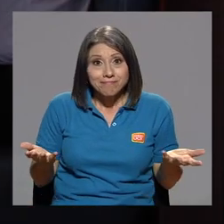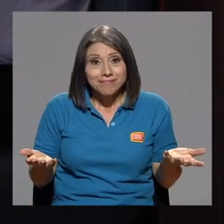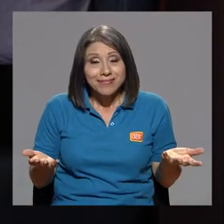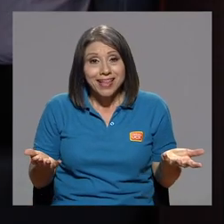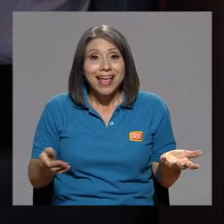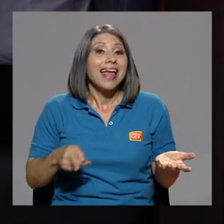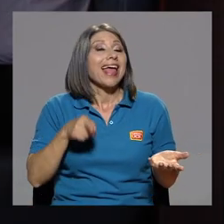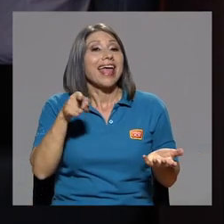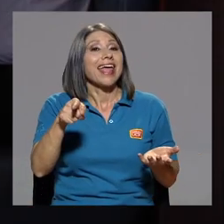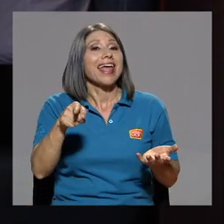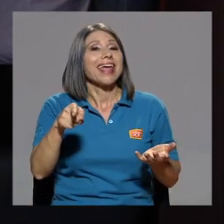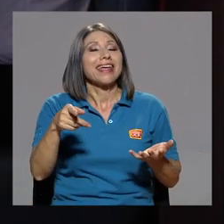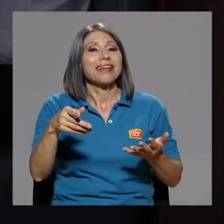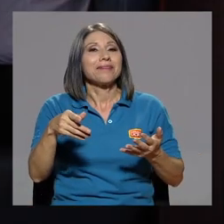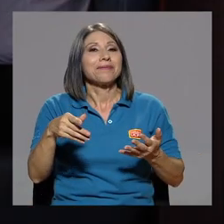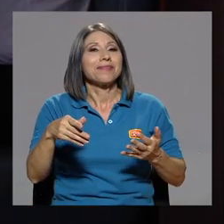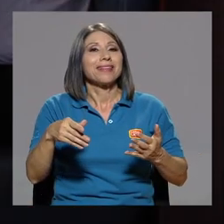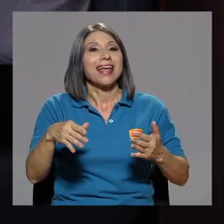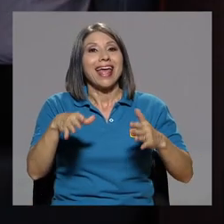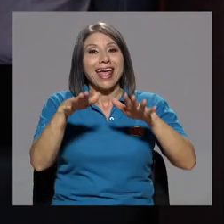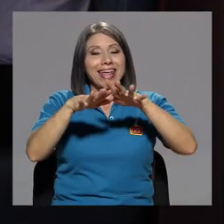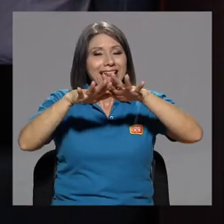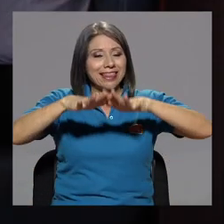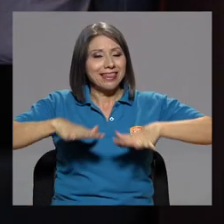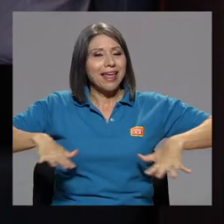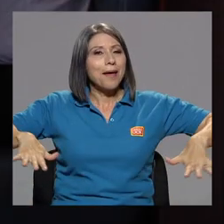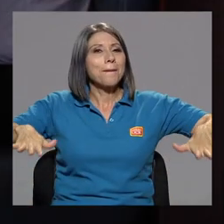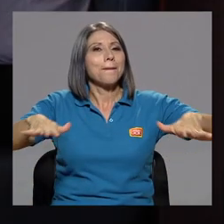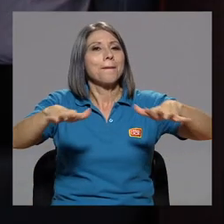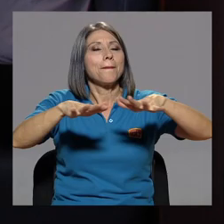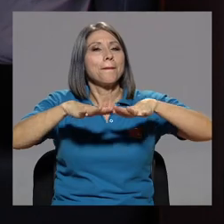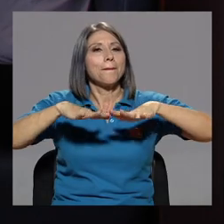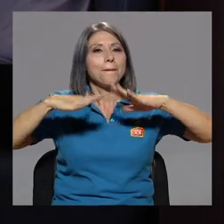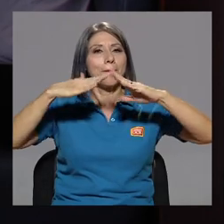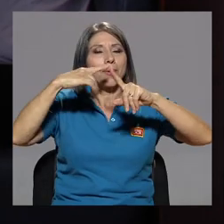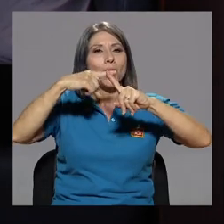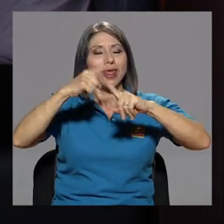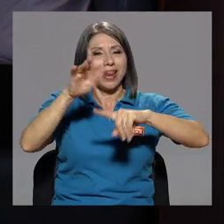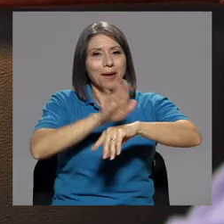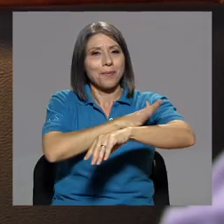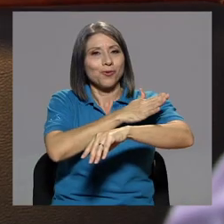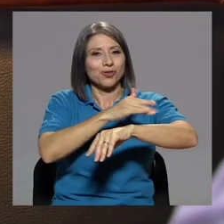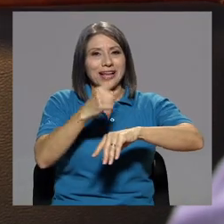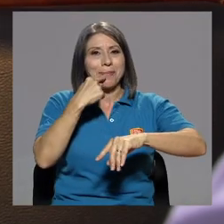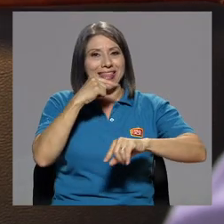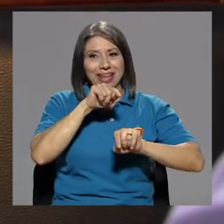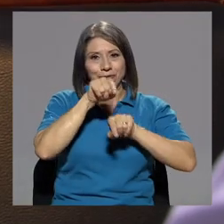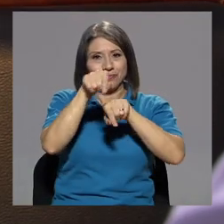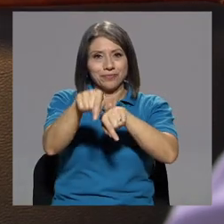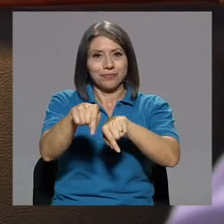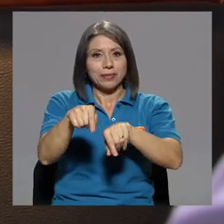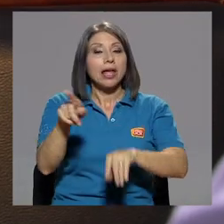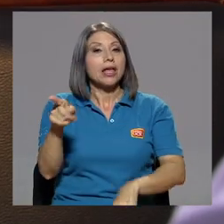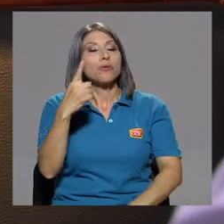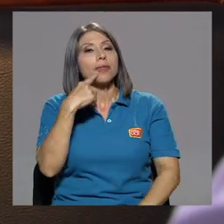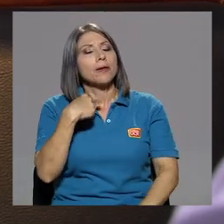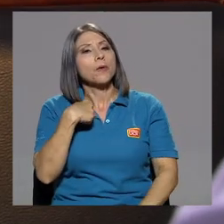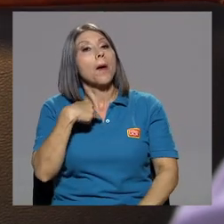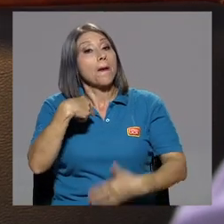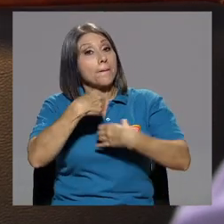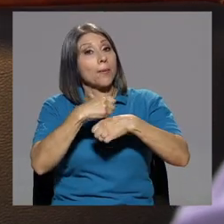En el Tempo de la Música me citaron. Vamos a cantar... Vamos a hacer un show